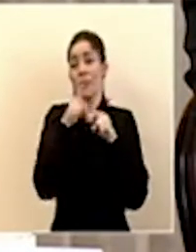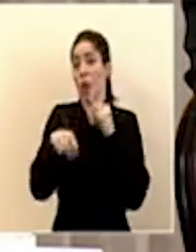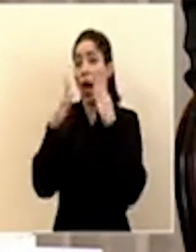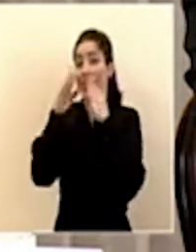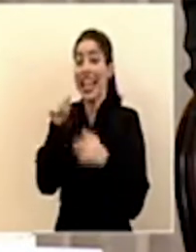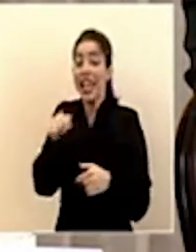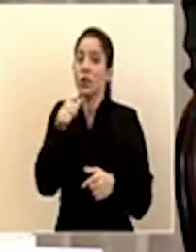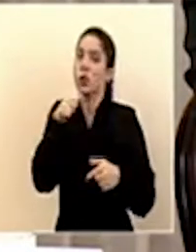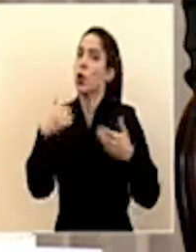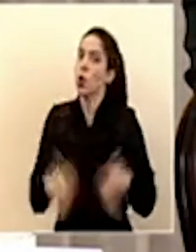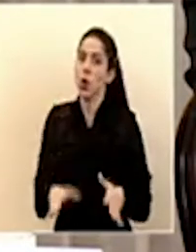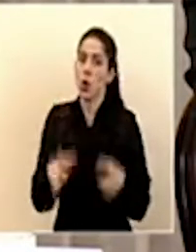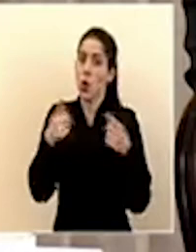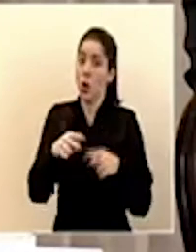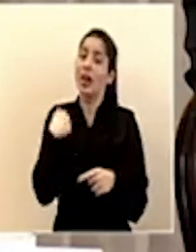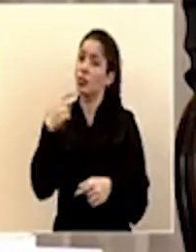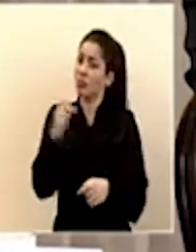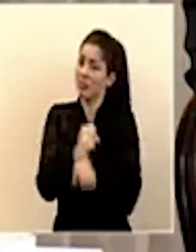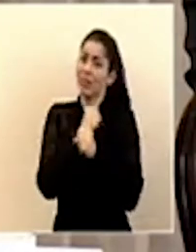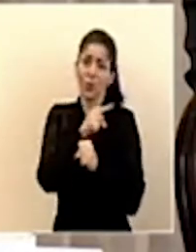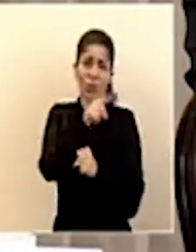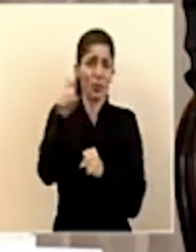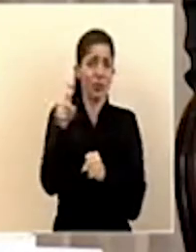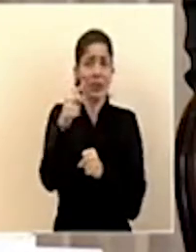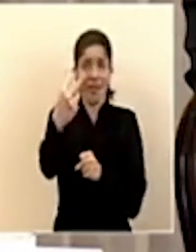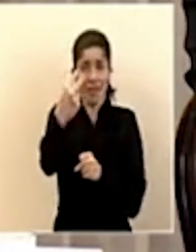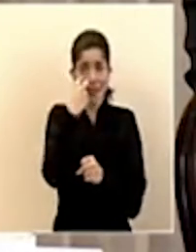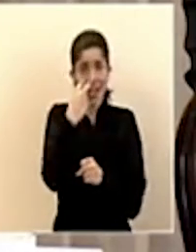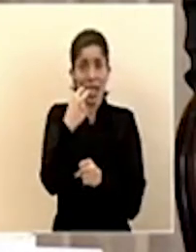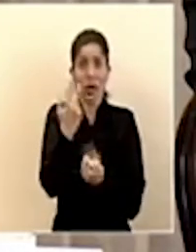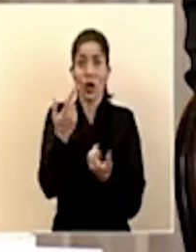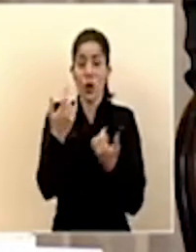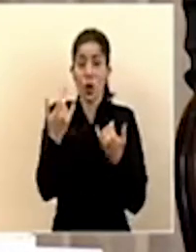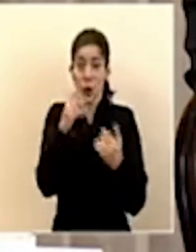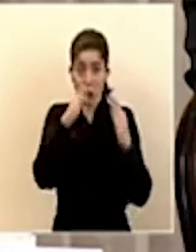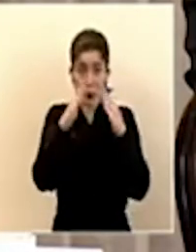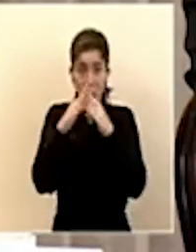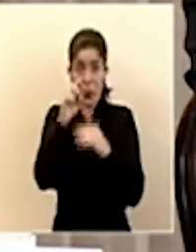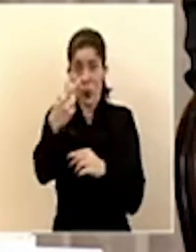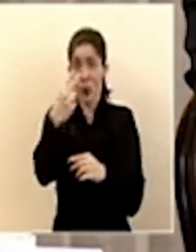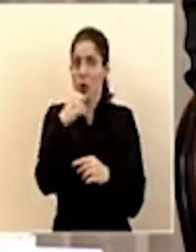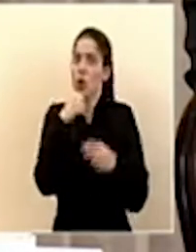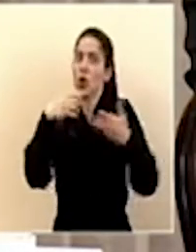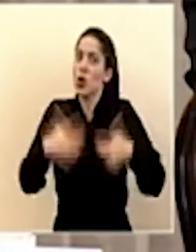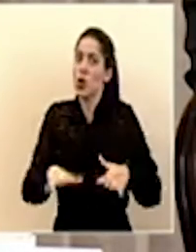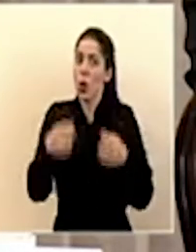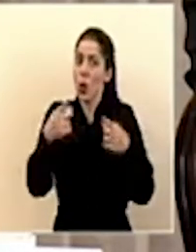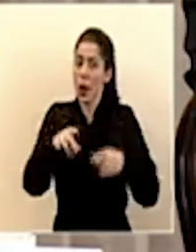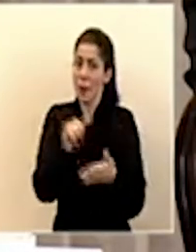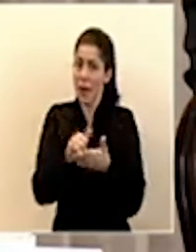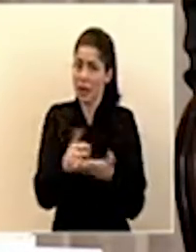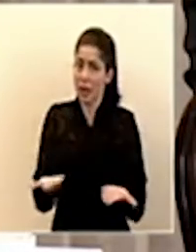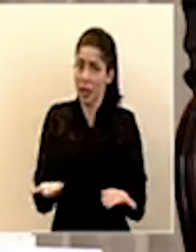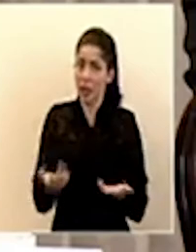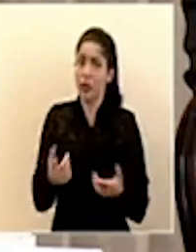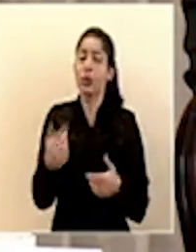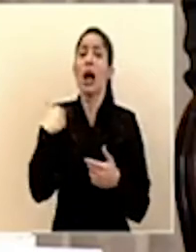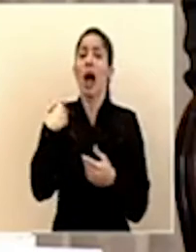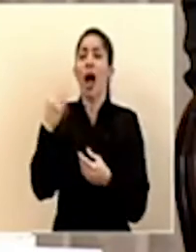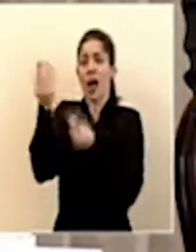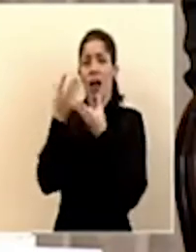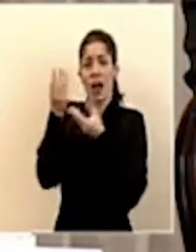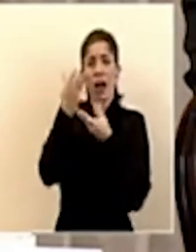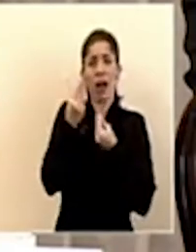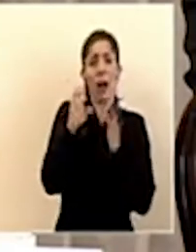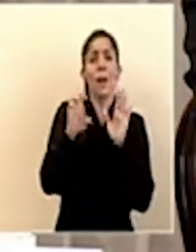queremos que pase yo estoy seguro que ninguno de los que está viéndonos en la casa quiere que ocurra algo así tengo notificaciones